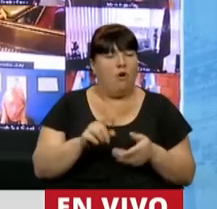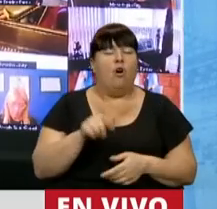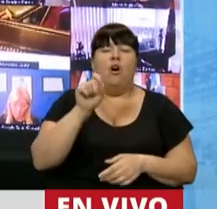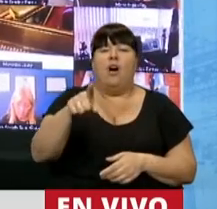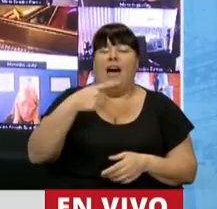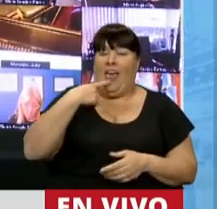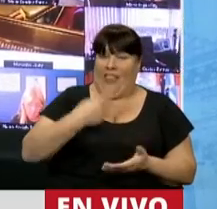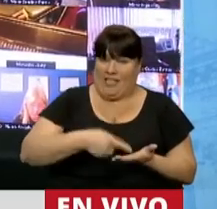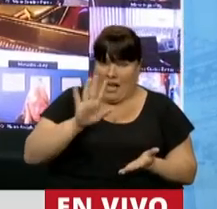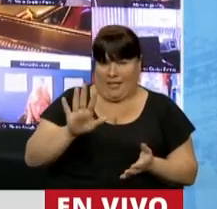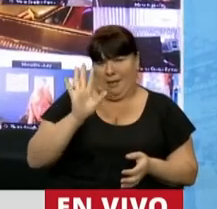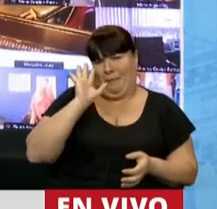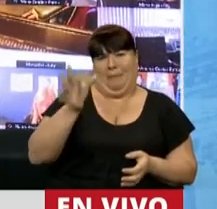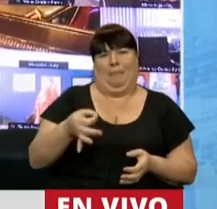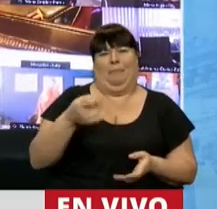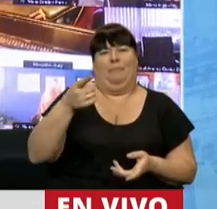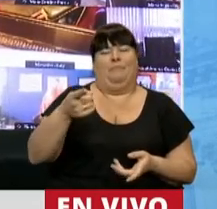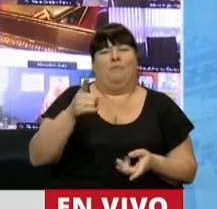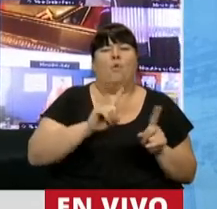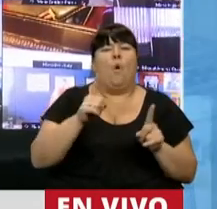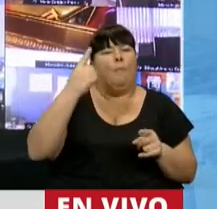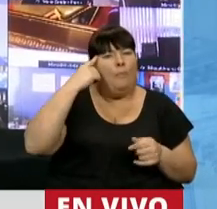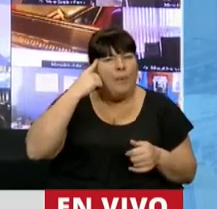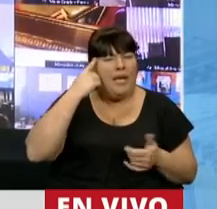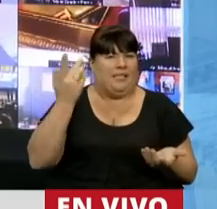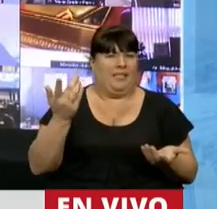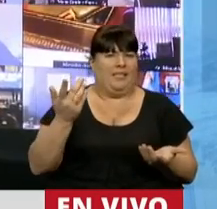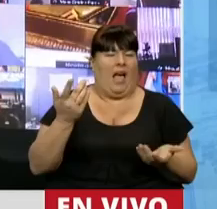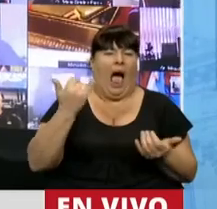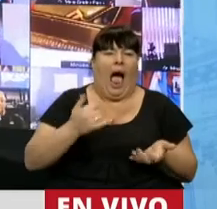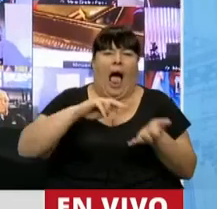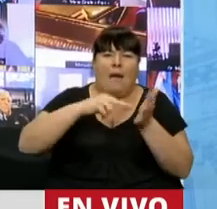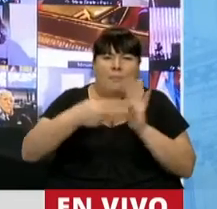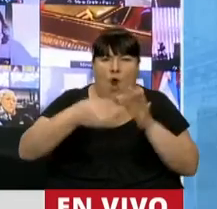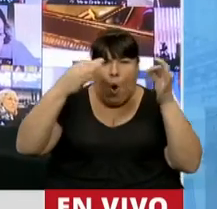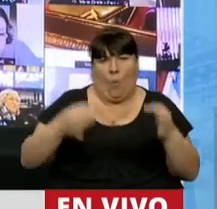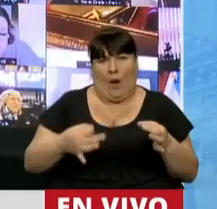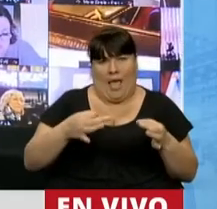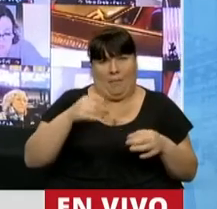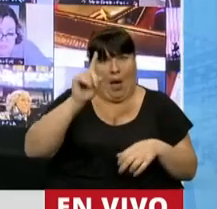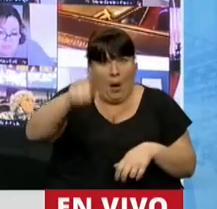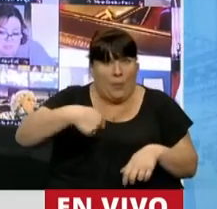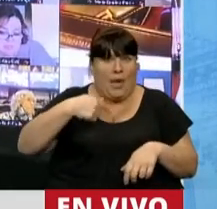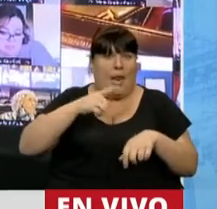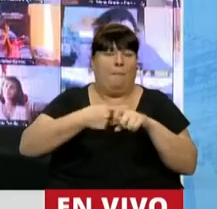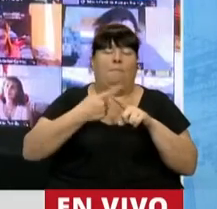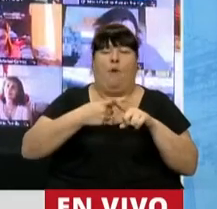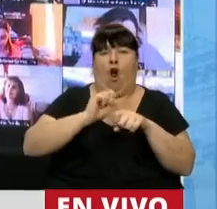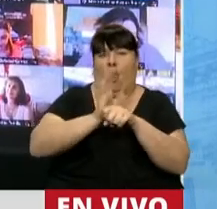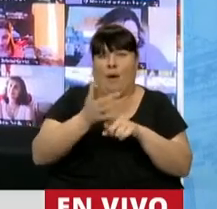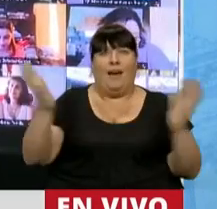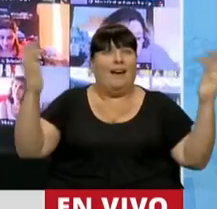su decisión habla a las claras de que no se tomaron en cuenta los problemas concretos que ocasiona la pandemia para la